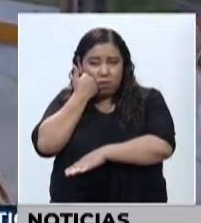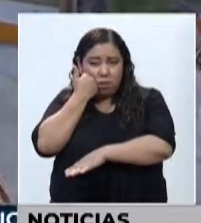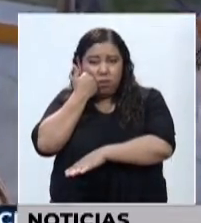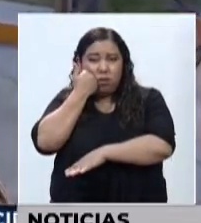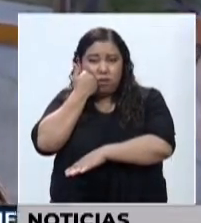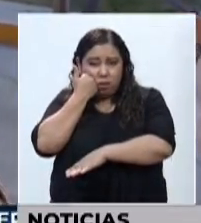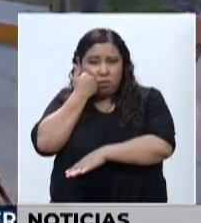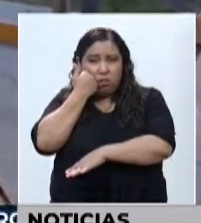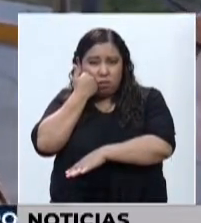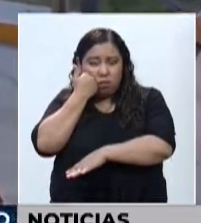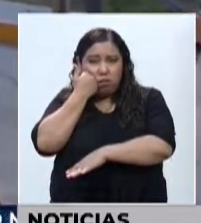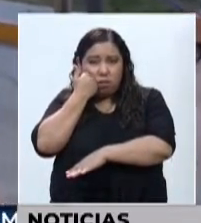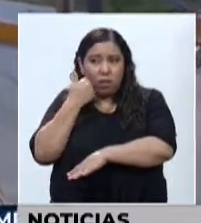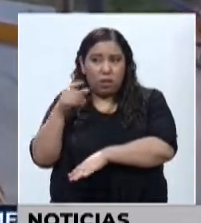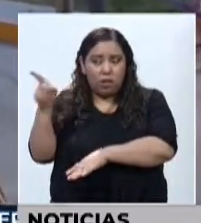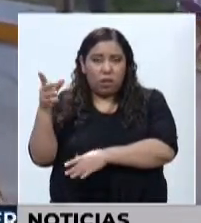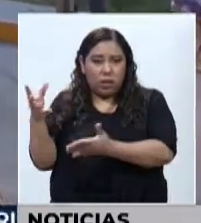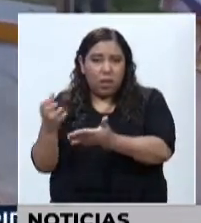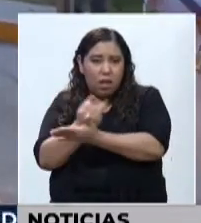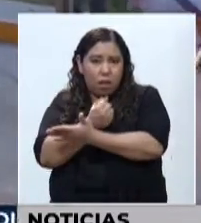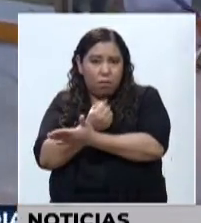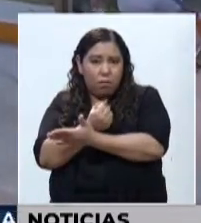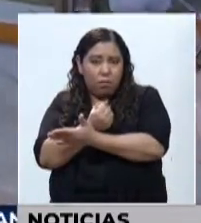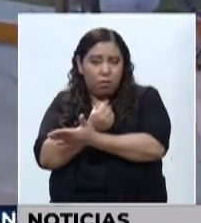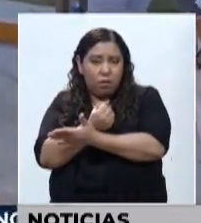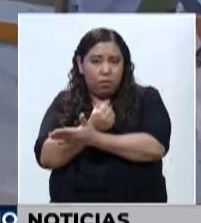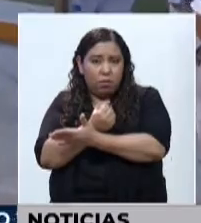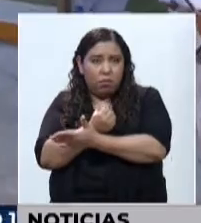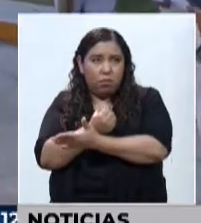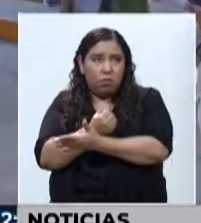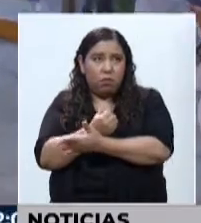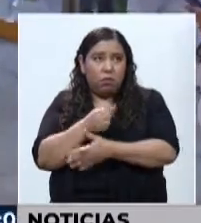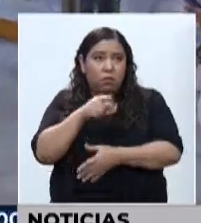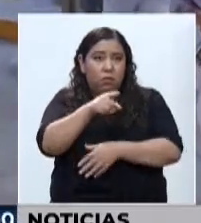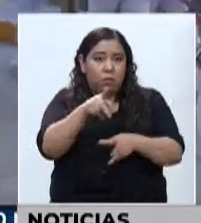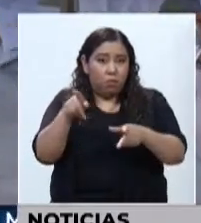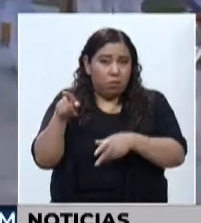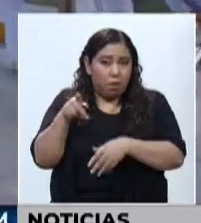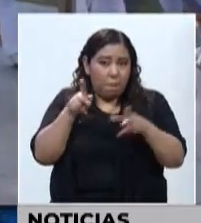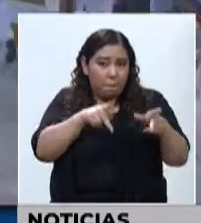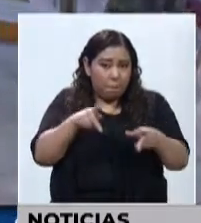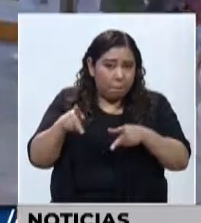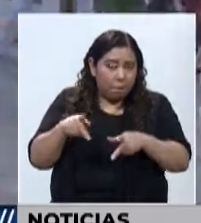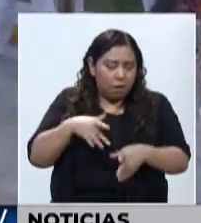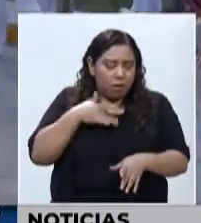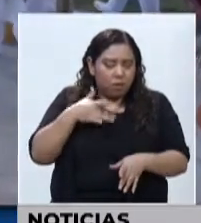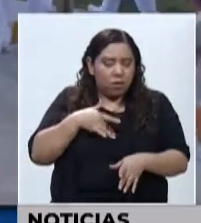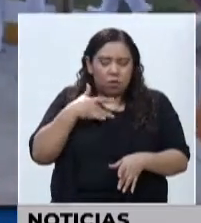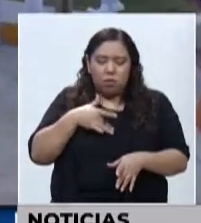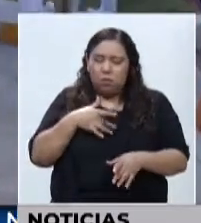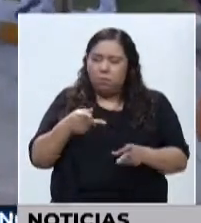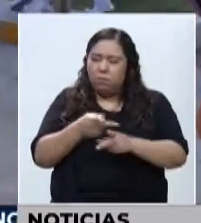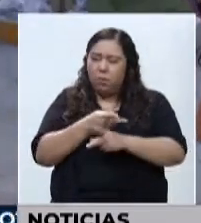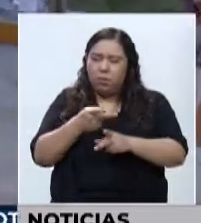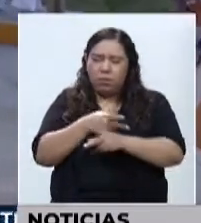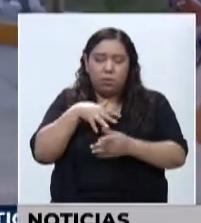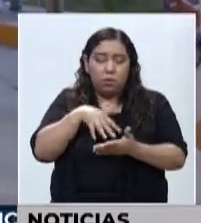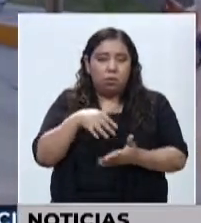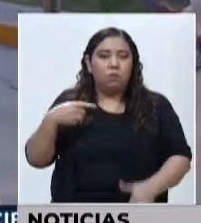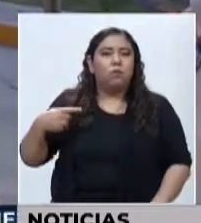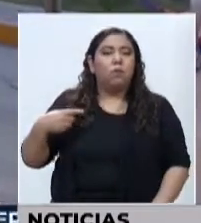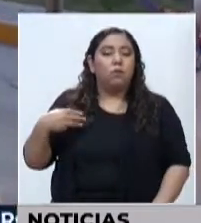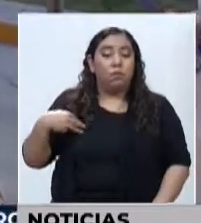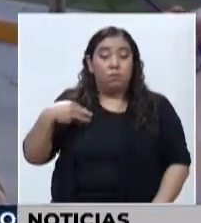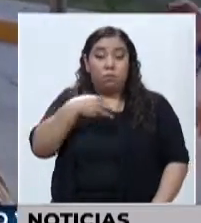oportunidades para atacar al sistema inmunológico de cada paciente. Nosotros como Secretaría de Salud ya estamos en una